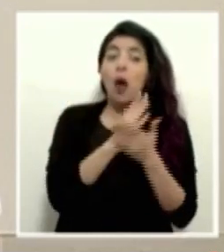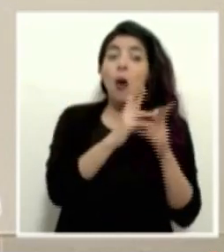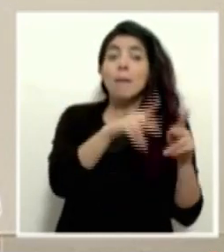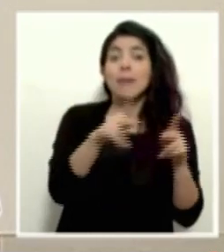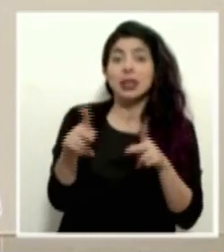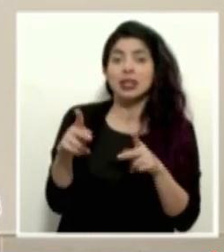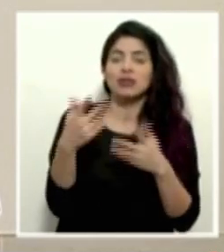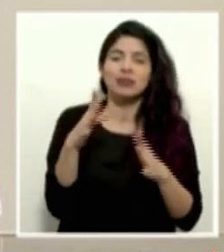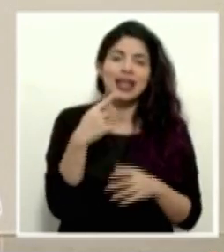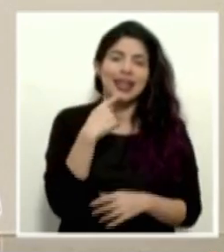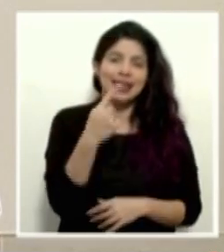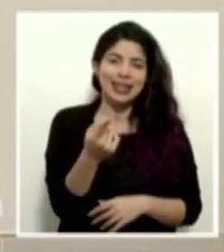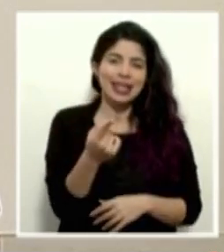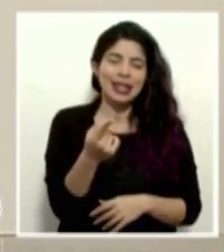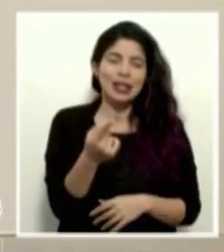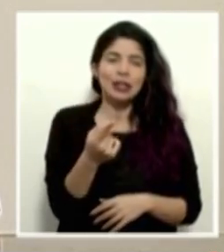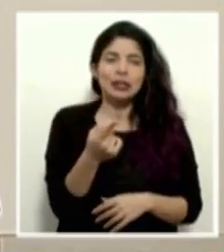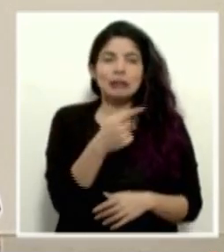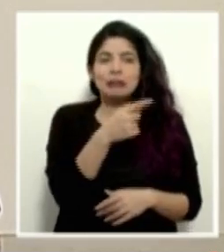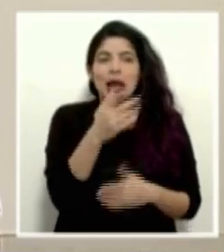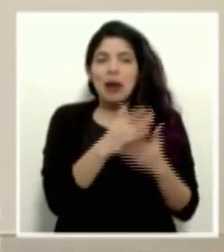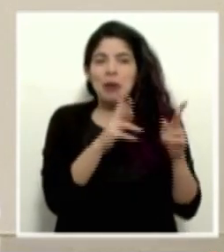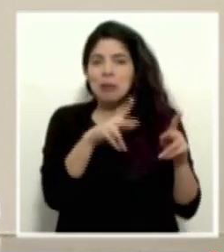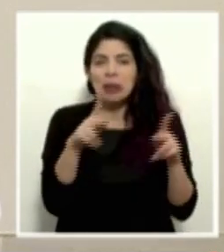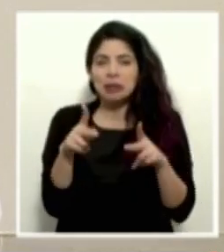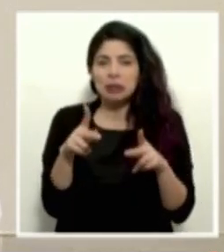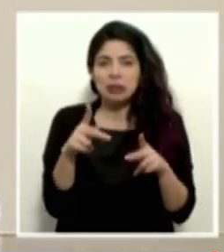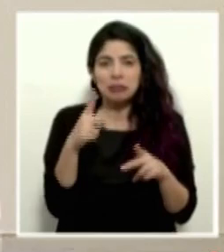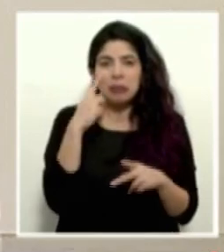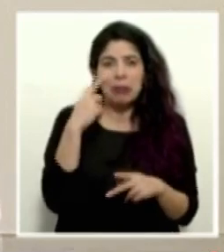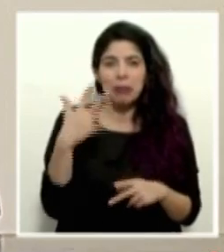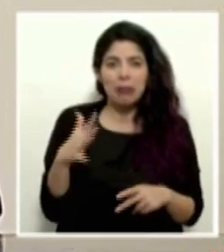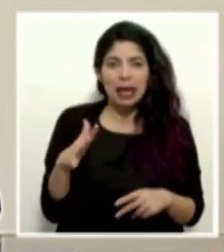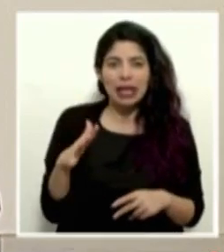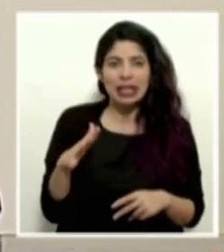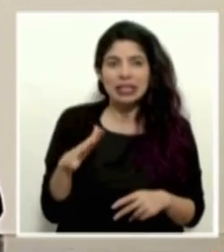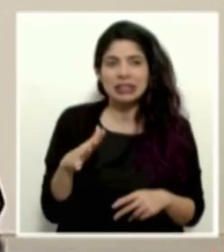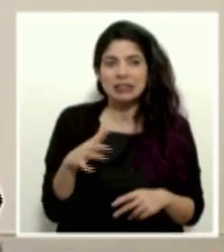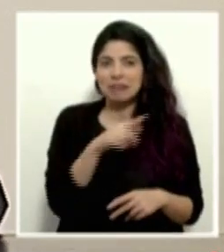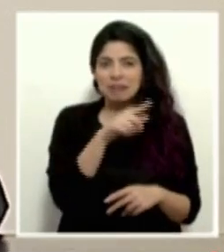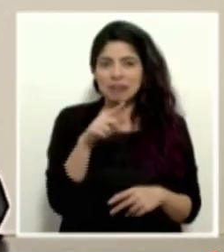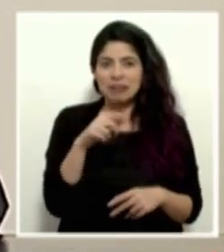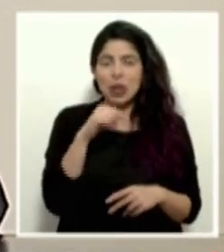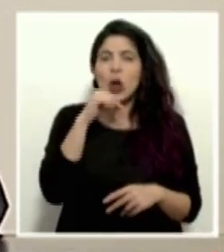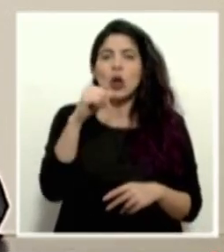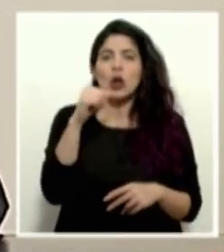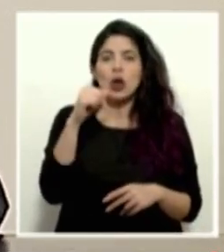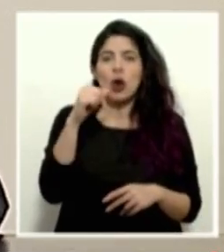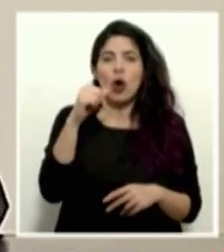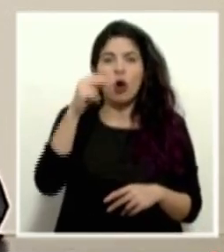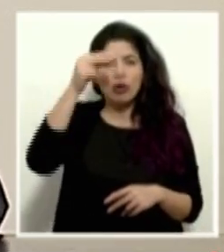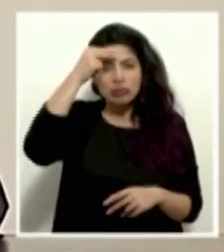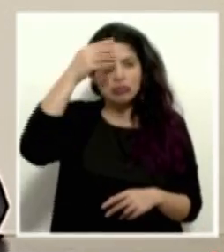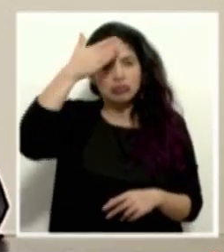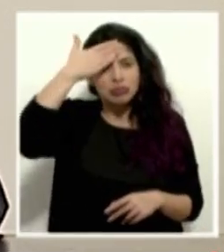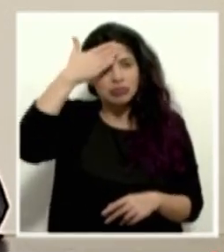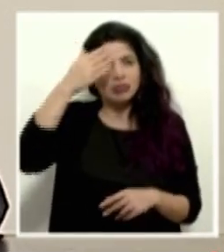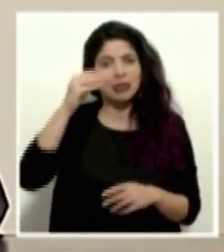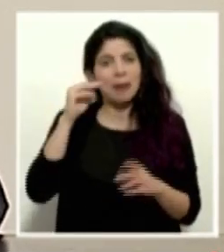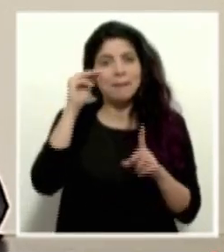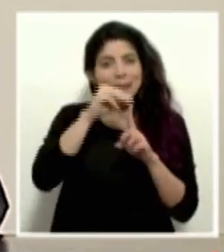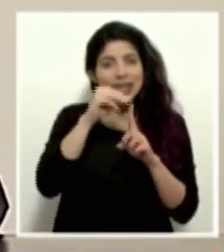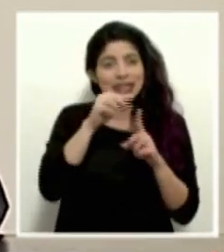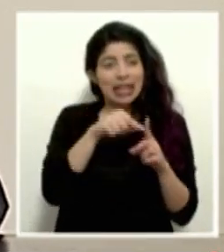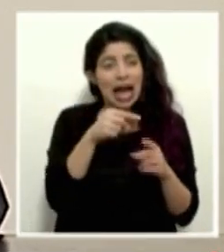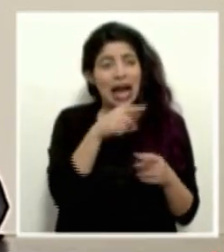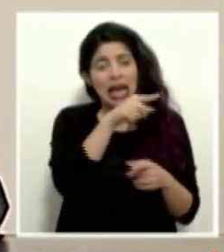población, lo que hemos dicho, que no, como pareciera que no, no está calando el mensaje en ellos y yo aquí les quiero decir,